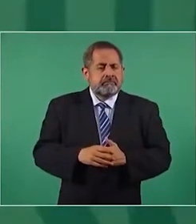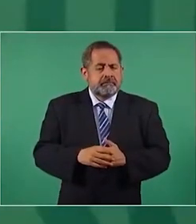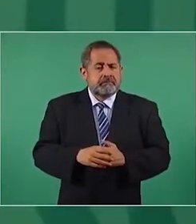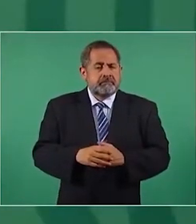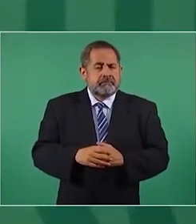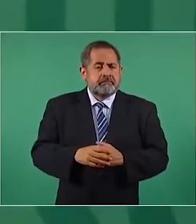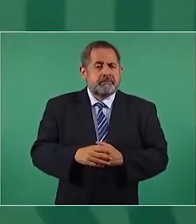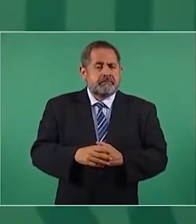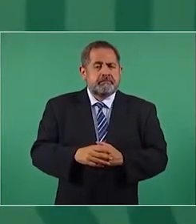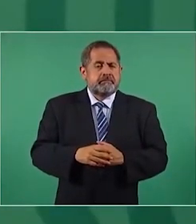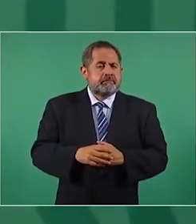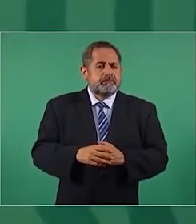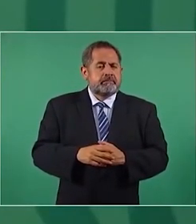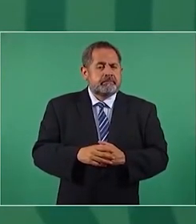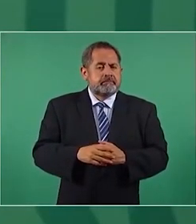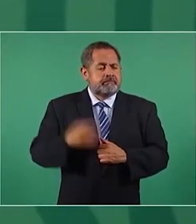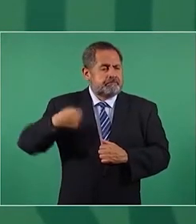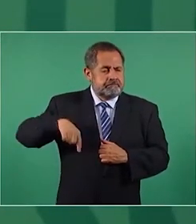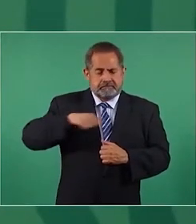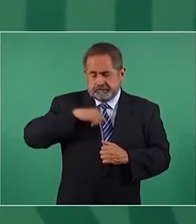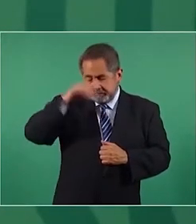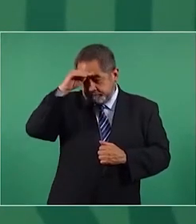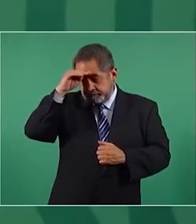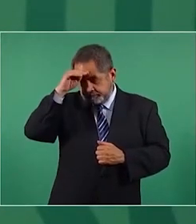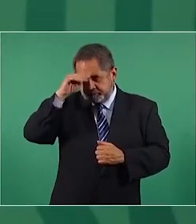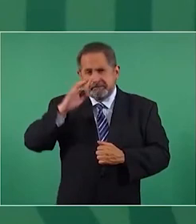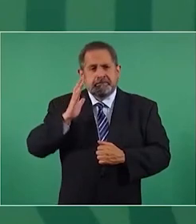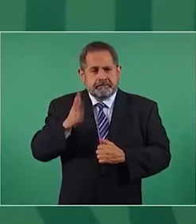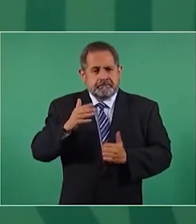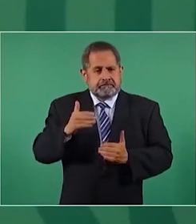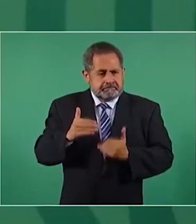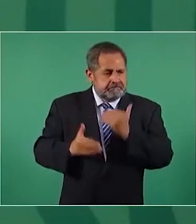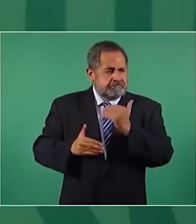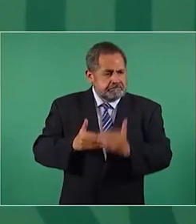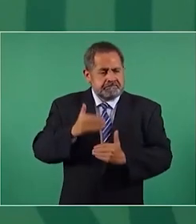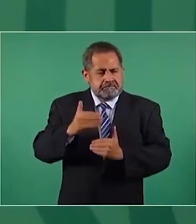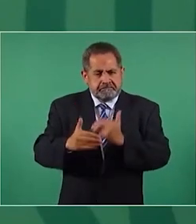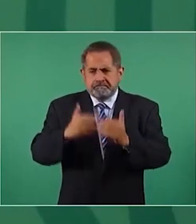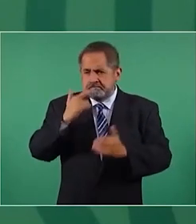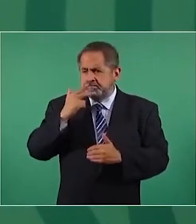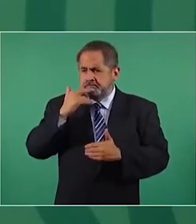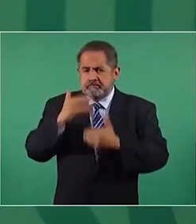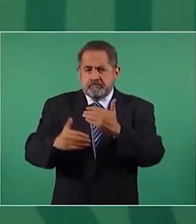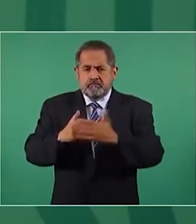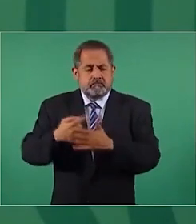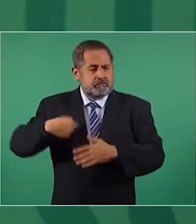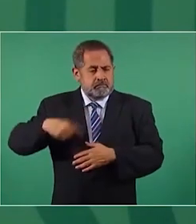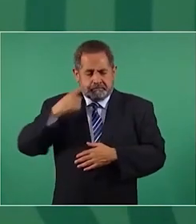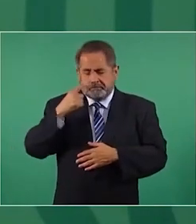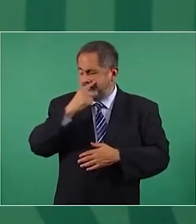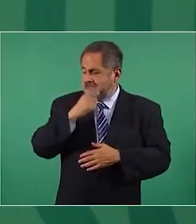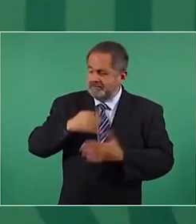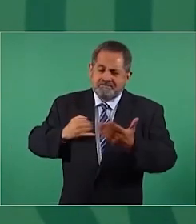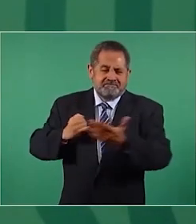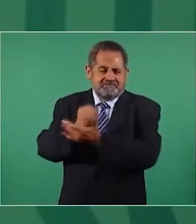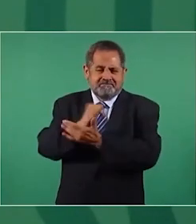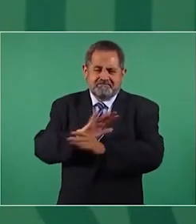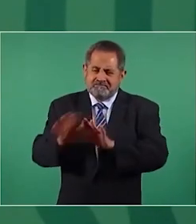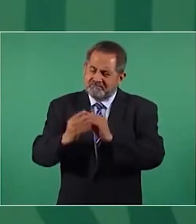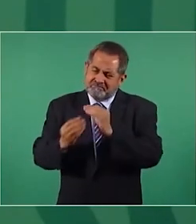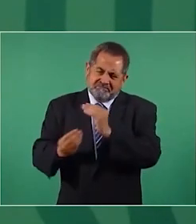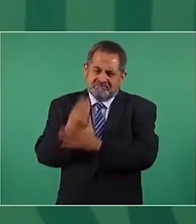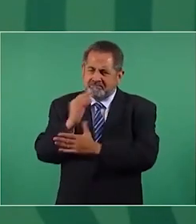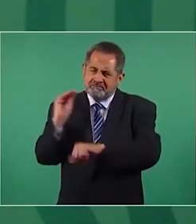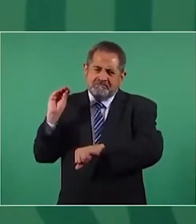Nosotros consideramos que se ha avanzado mucho desde que tomamos la decisión de establecer